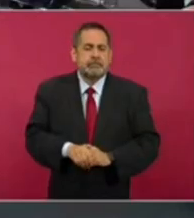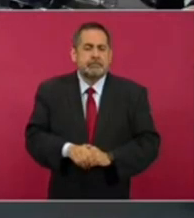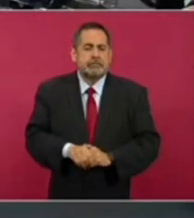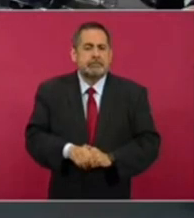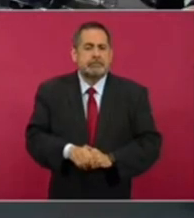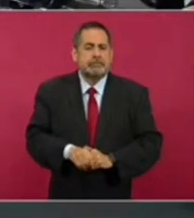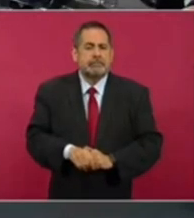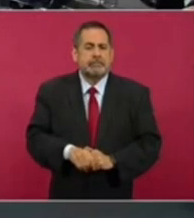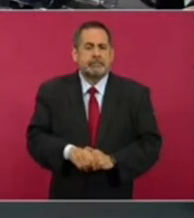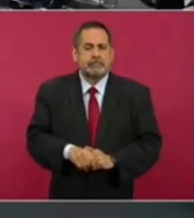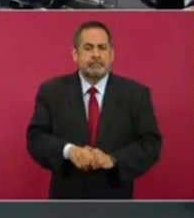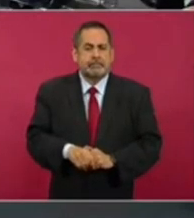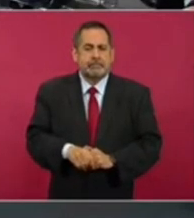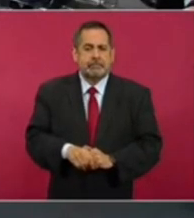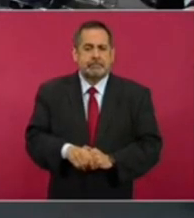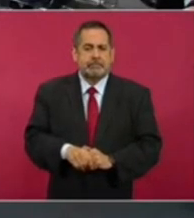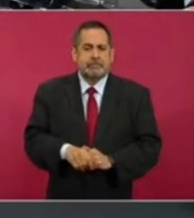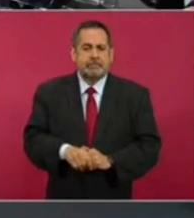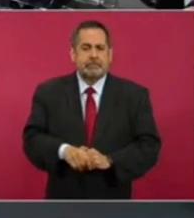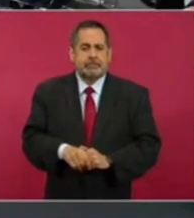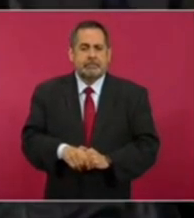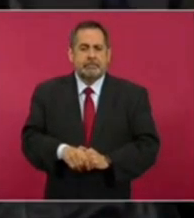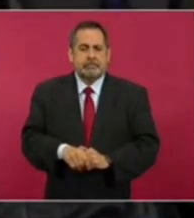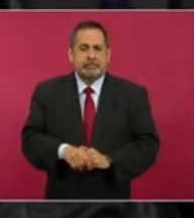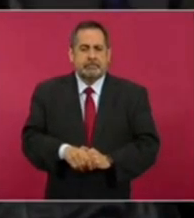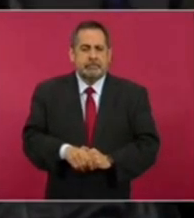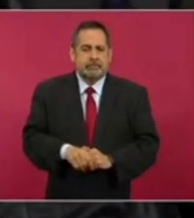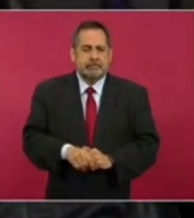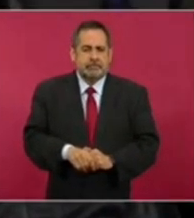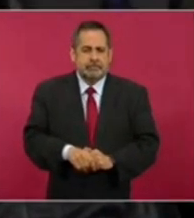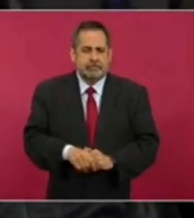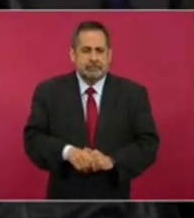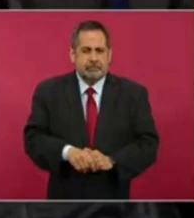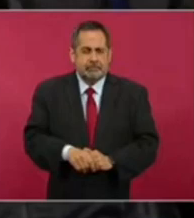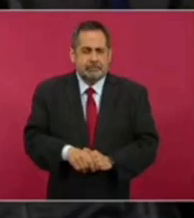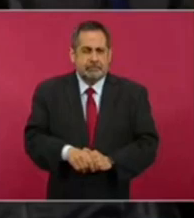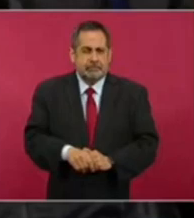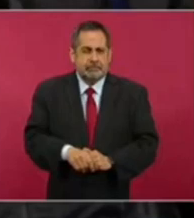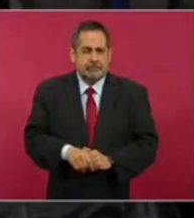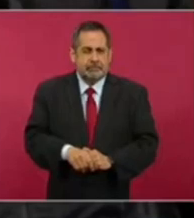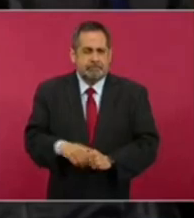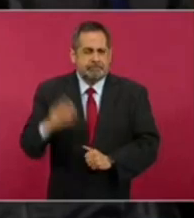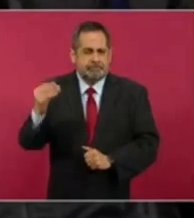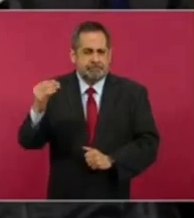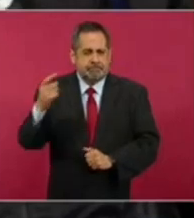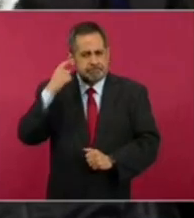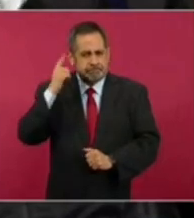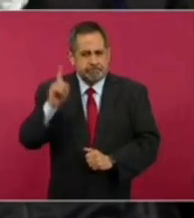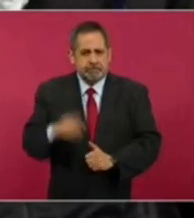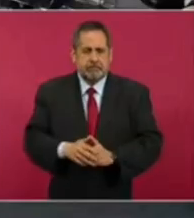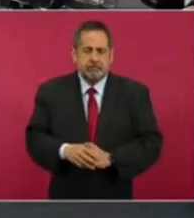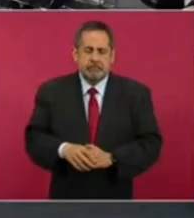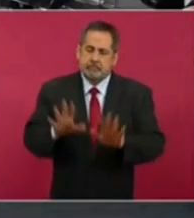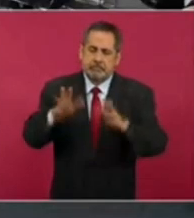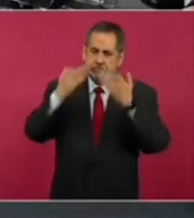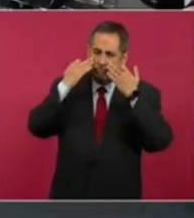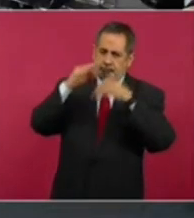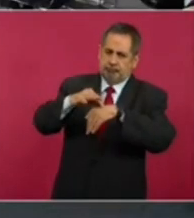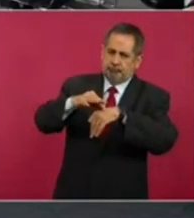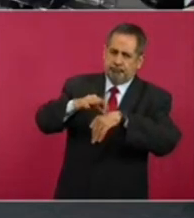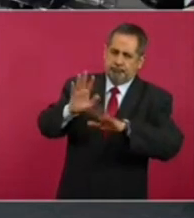a la Grupo Afinio a cambio de que el proceso mejorara? Eso no me consta.